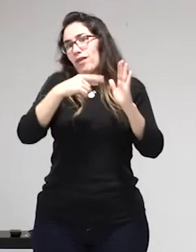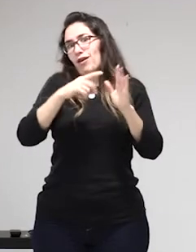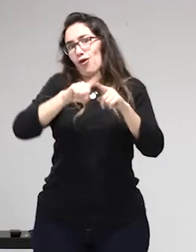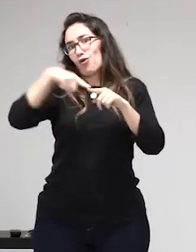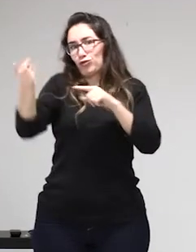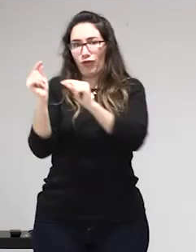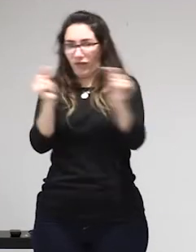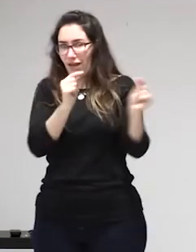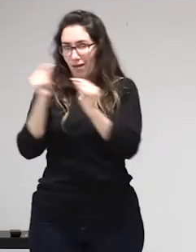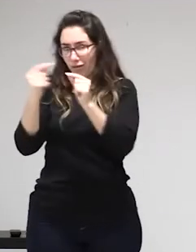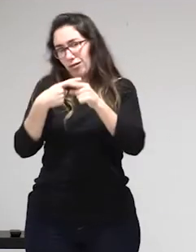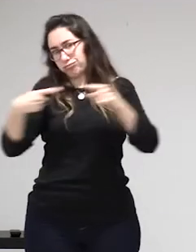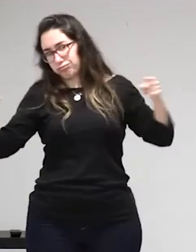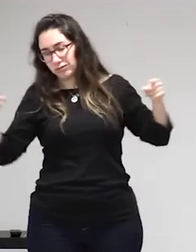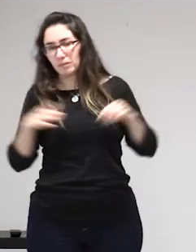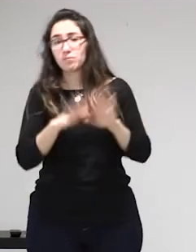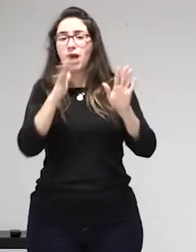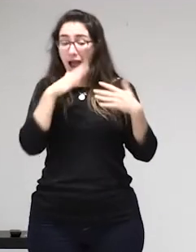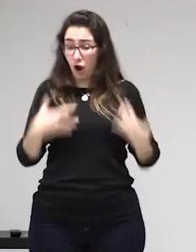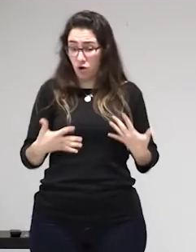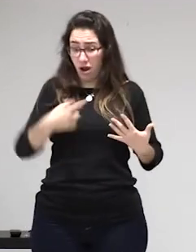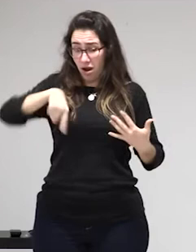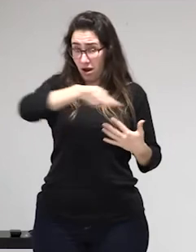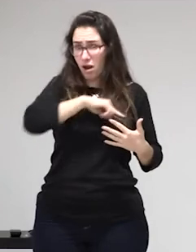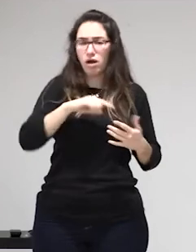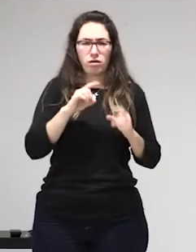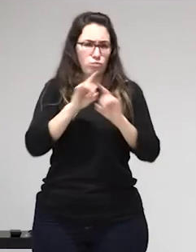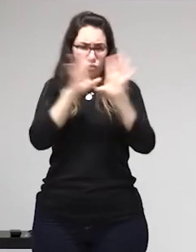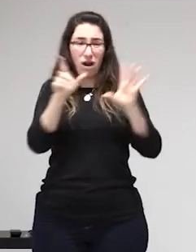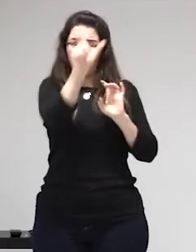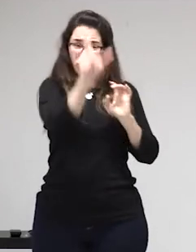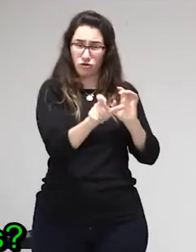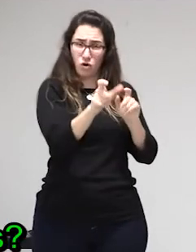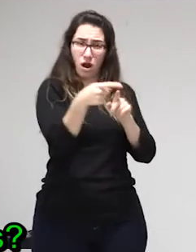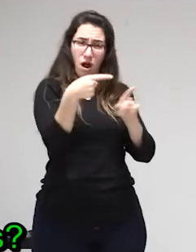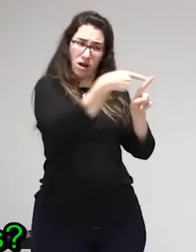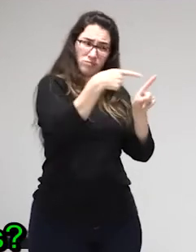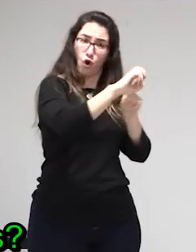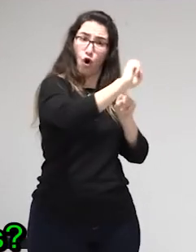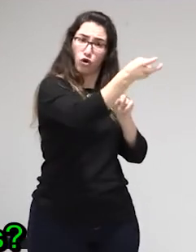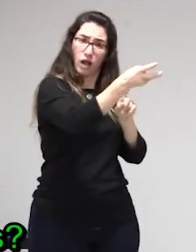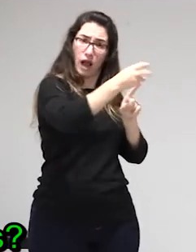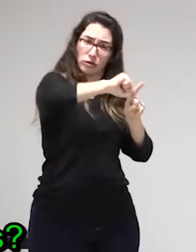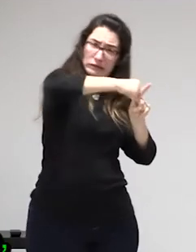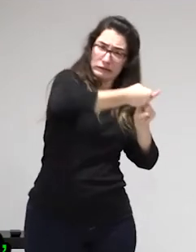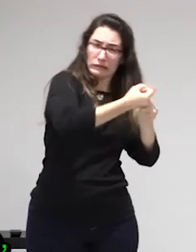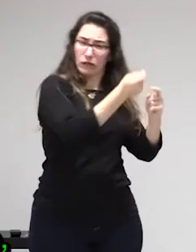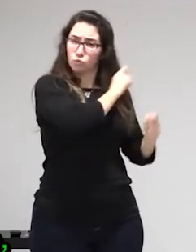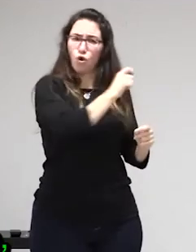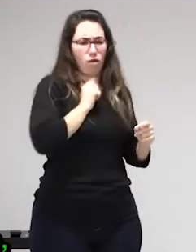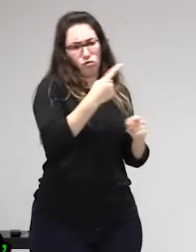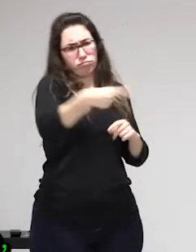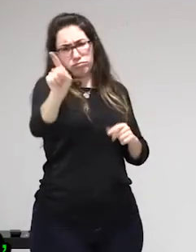las trabajadoras sexuales en situación irregular van a tener que denunciar a quien les alquiló una habitación para poder quedarse en nuestro país o sea